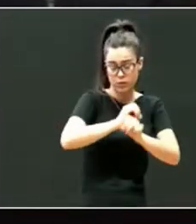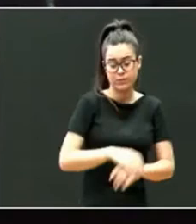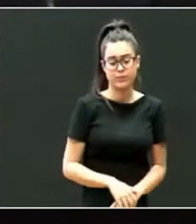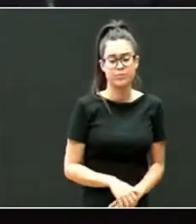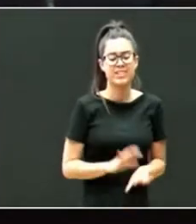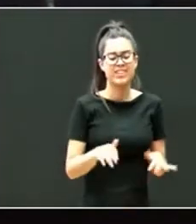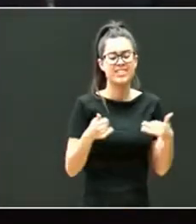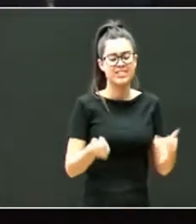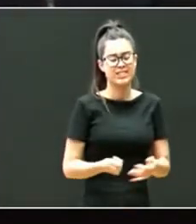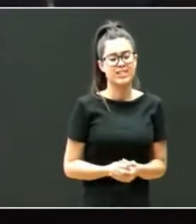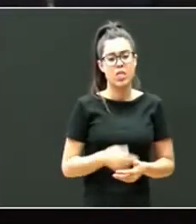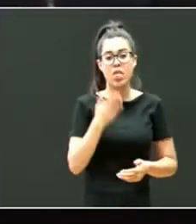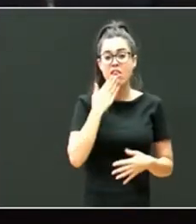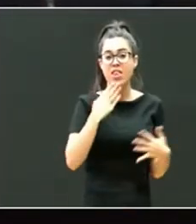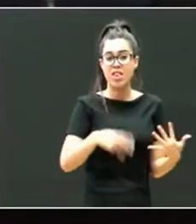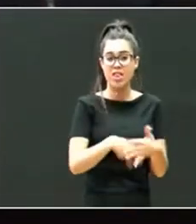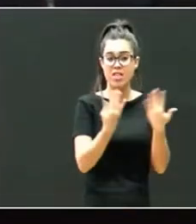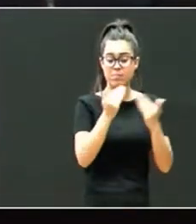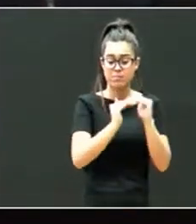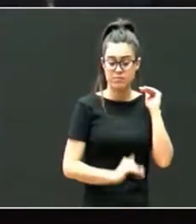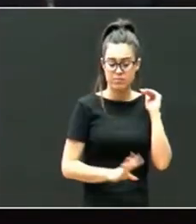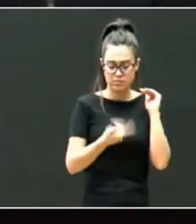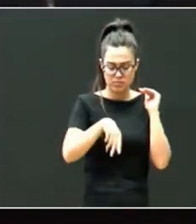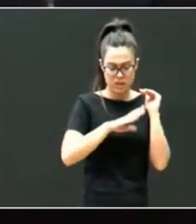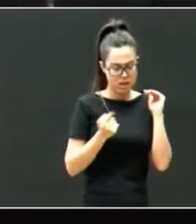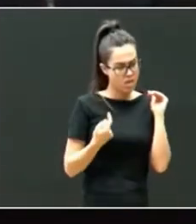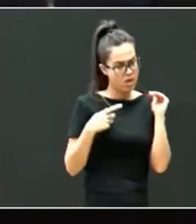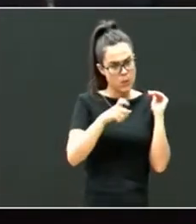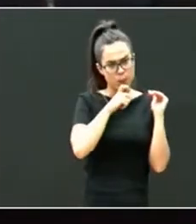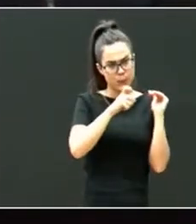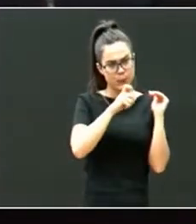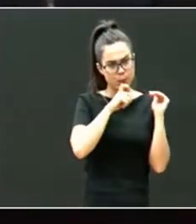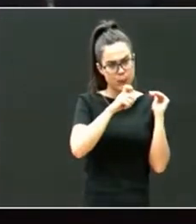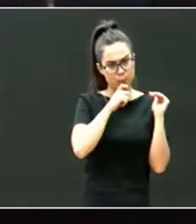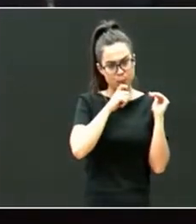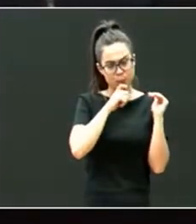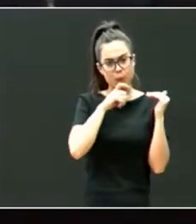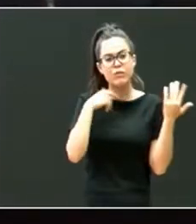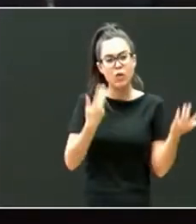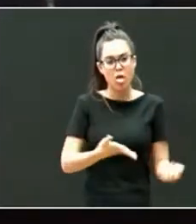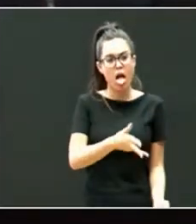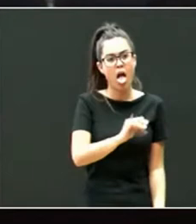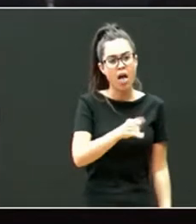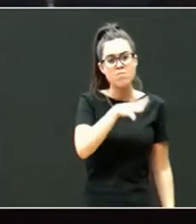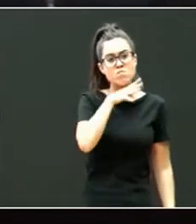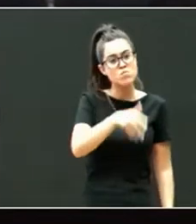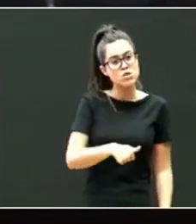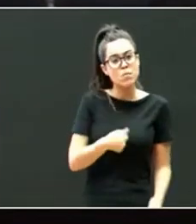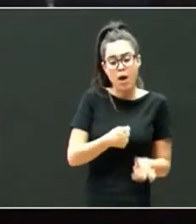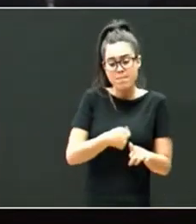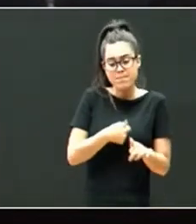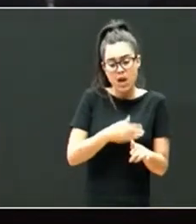estes menores non han contado con esa figura de apego e tiñen moitas deficiencias en cuanto a regulación algunos de ellos